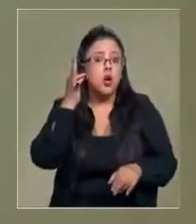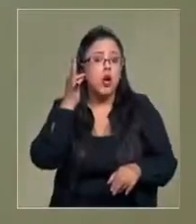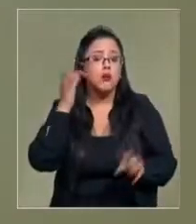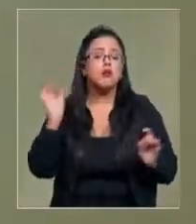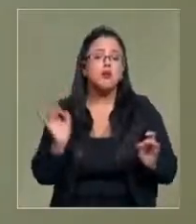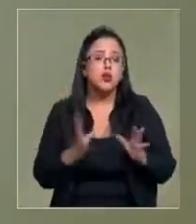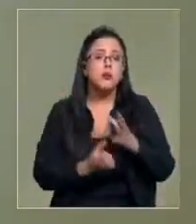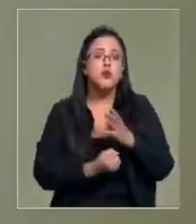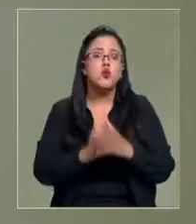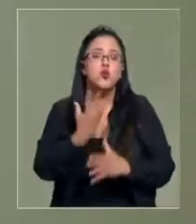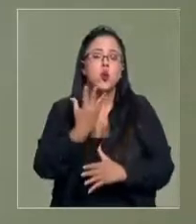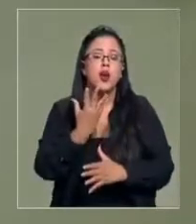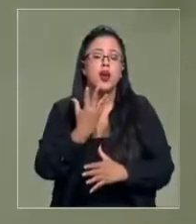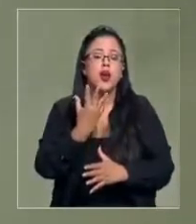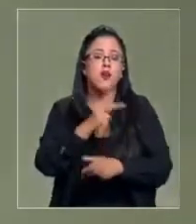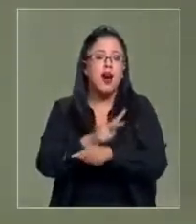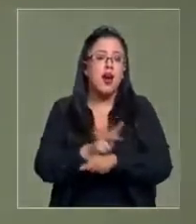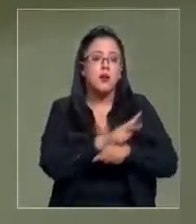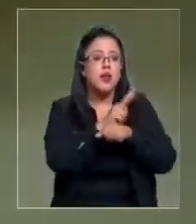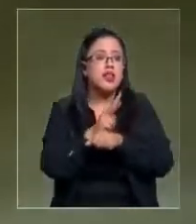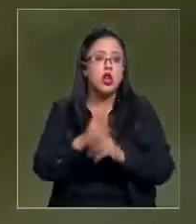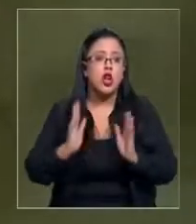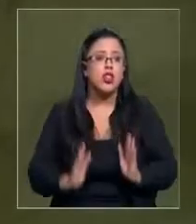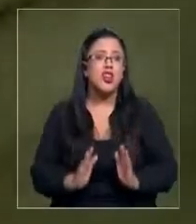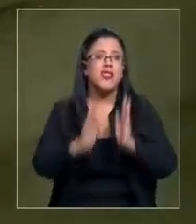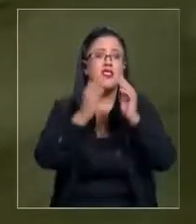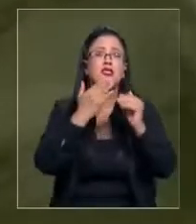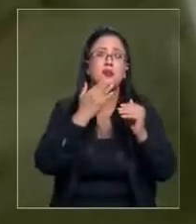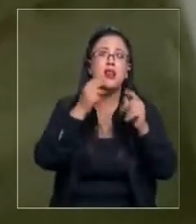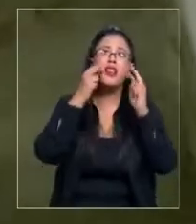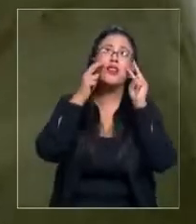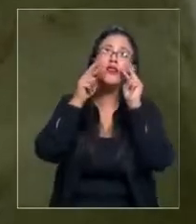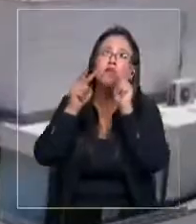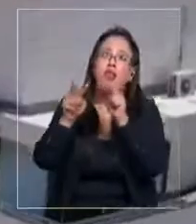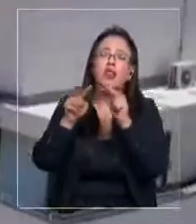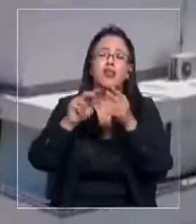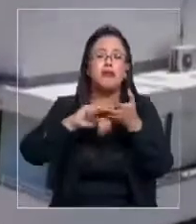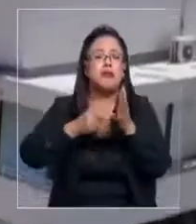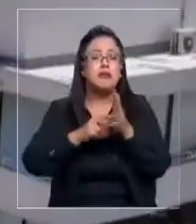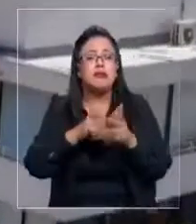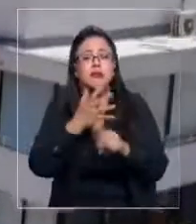administradora del edificio, argumentando el deterioro que presenta hoy la infraestructura.